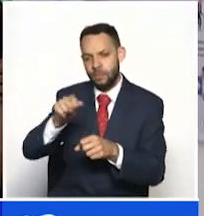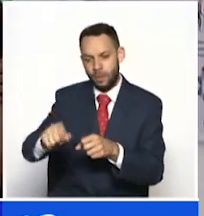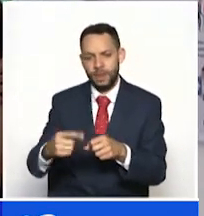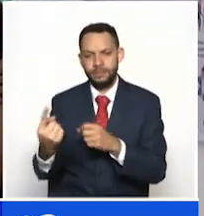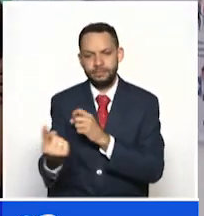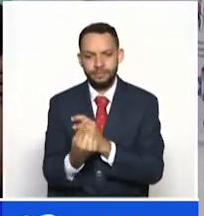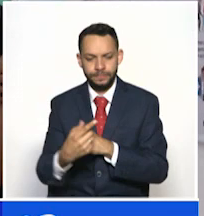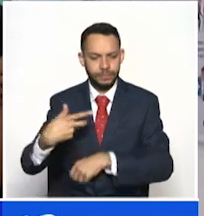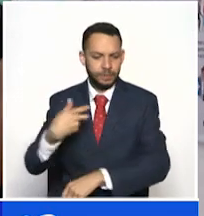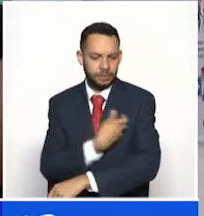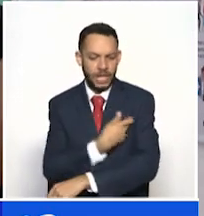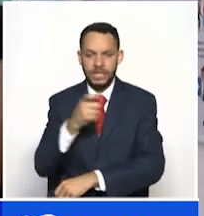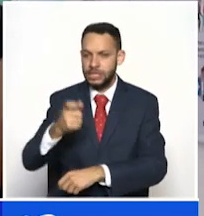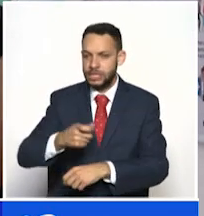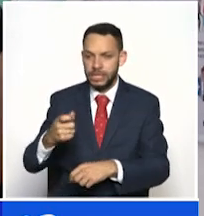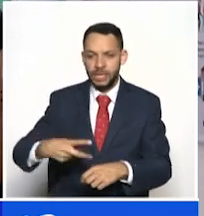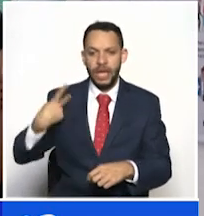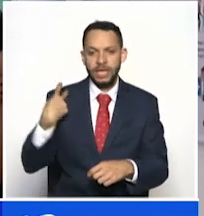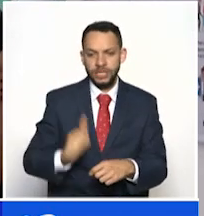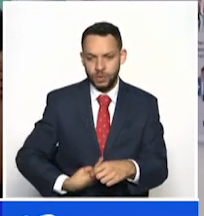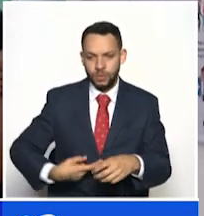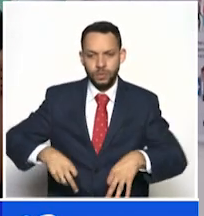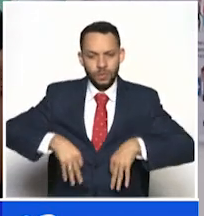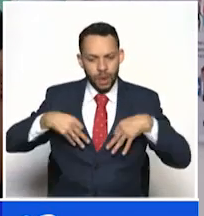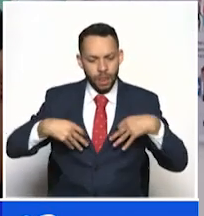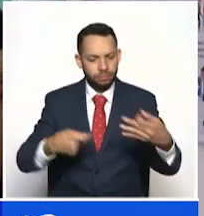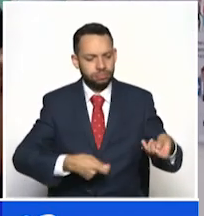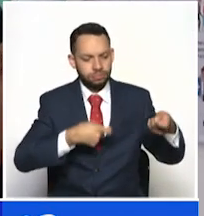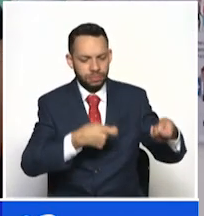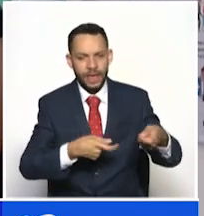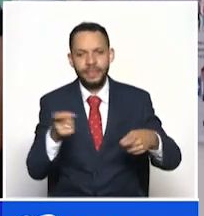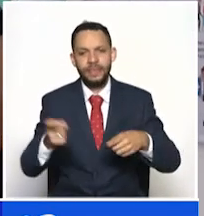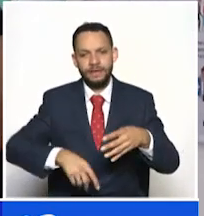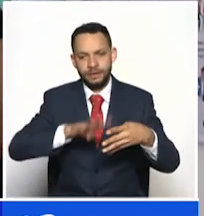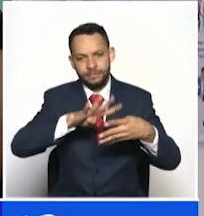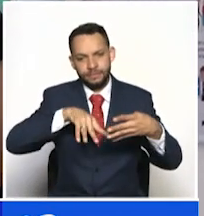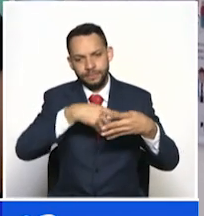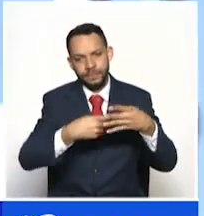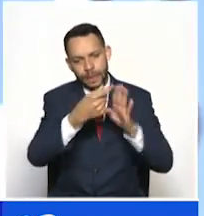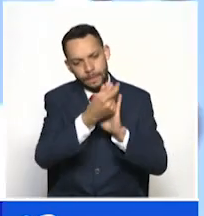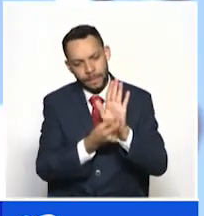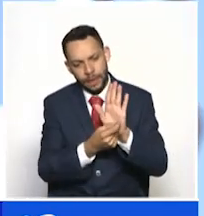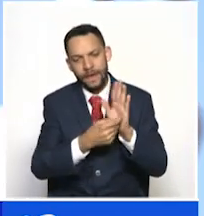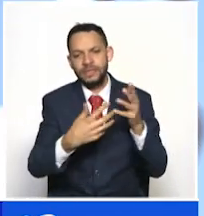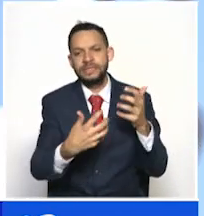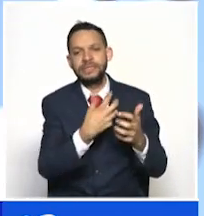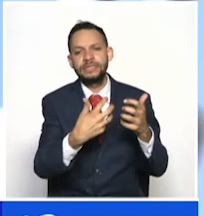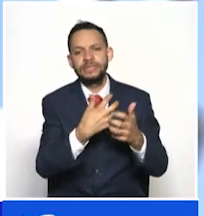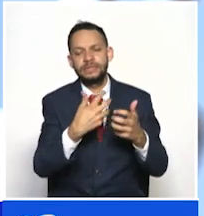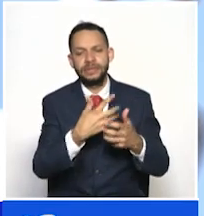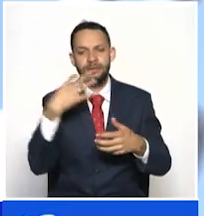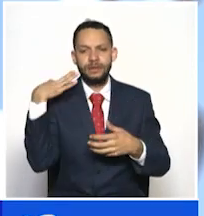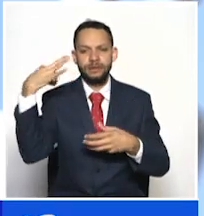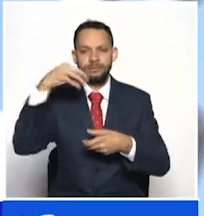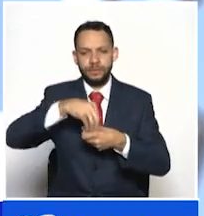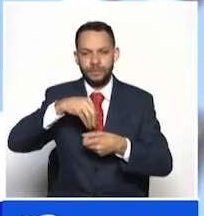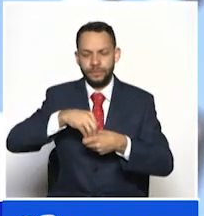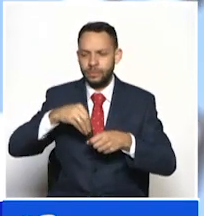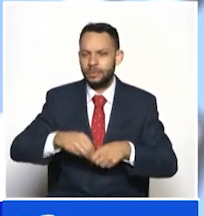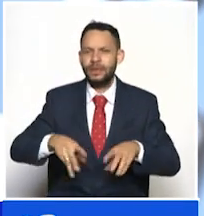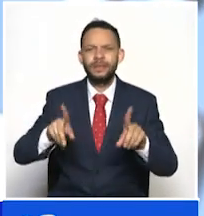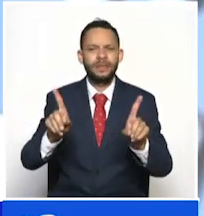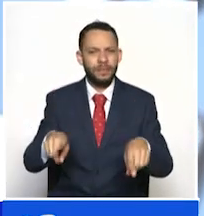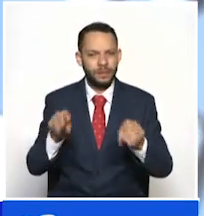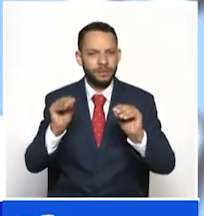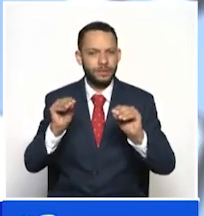necesita llevar la historia clínica, pero sí estar priorizado en la plataforma Mi Vacuna. Hemos dejado también un remanente para población